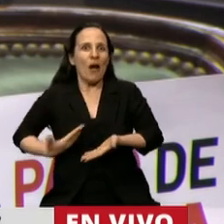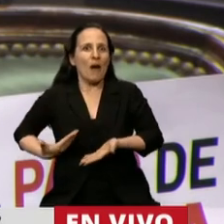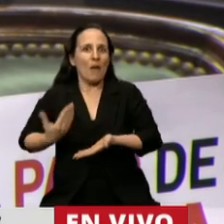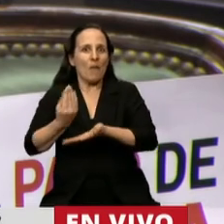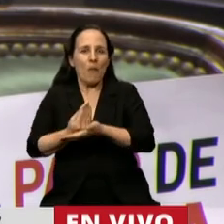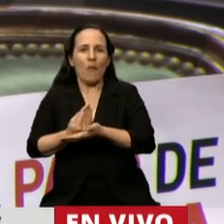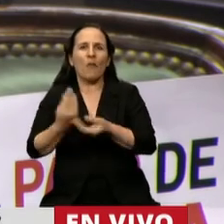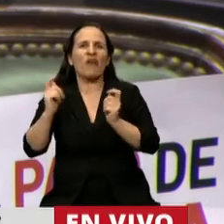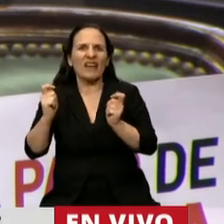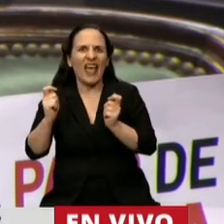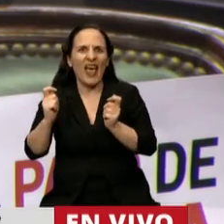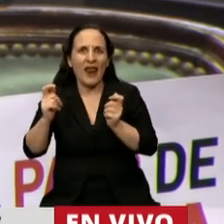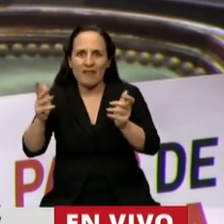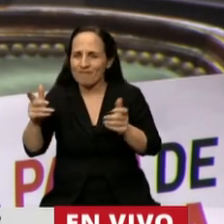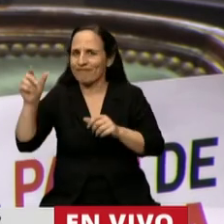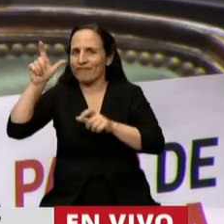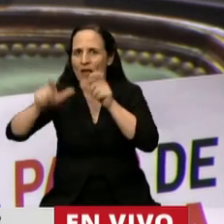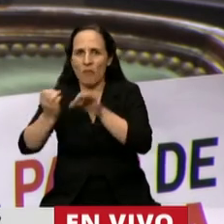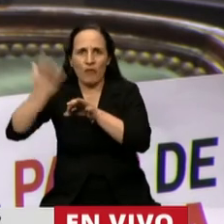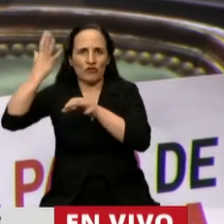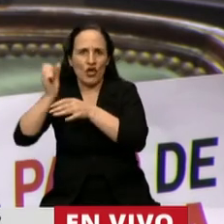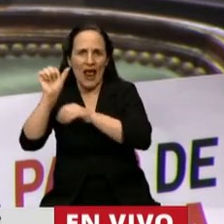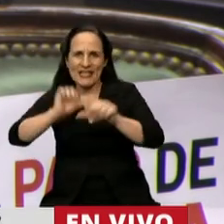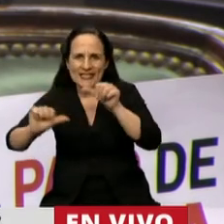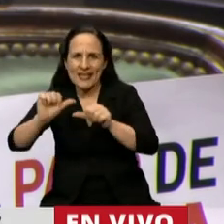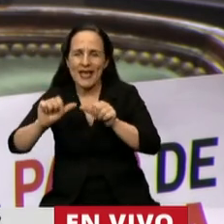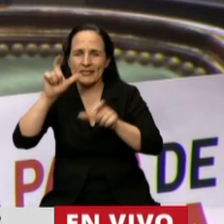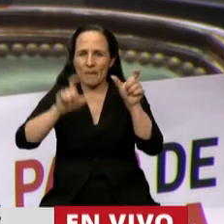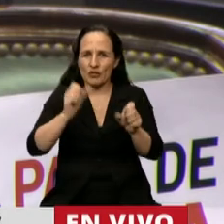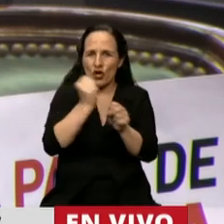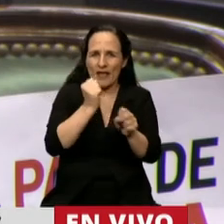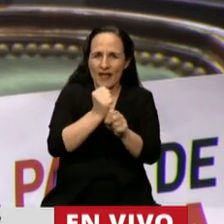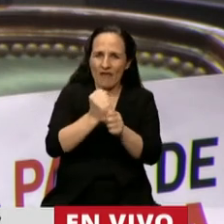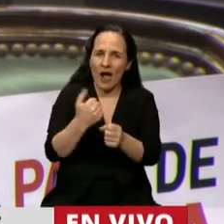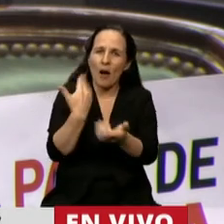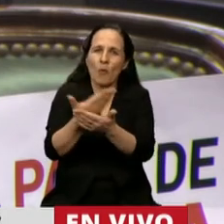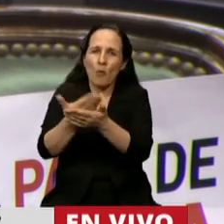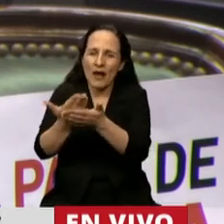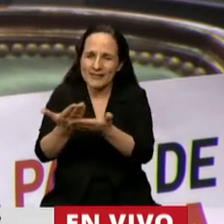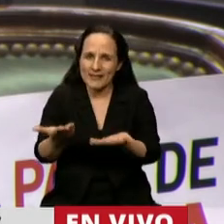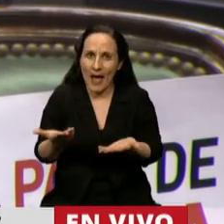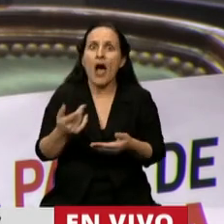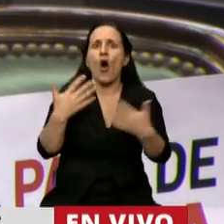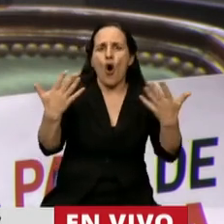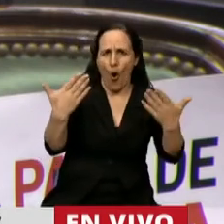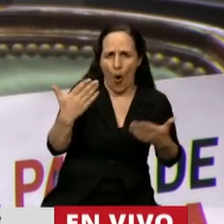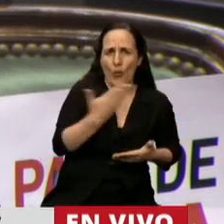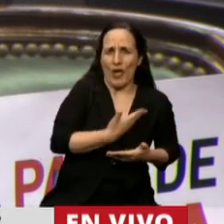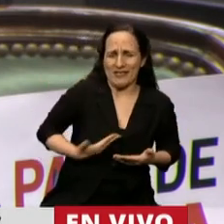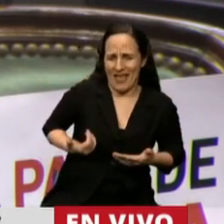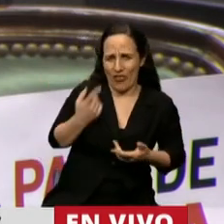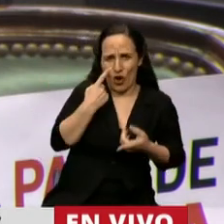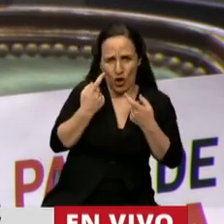científicos, por las trabajadoras, por los trabajadores, con el control del Estado, por supuesto.